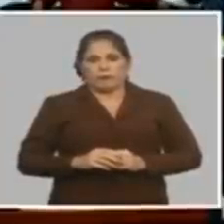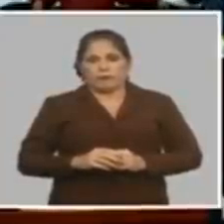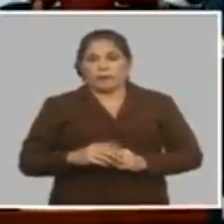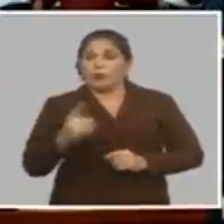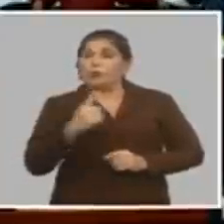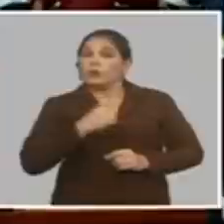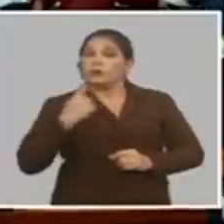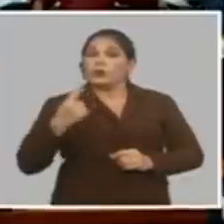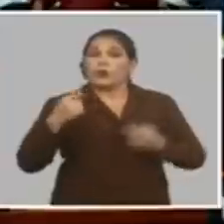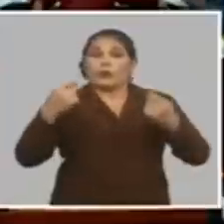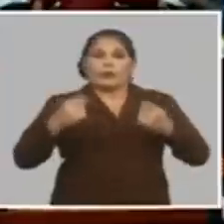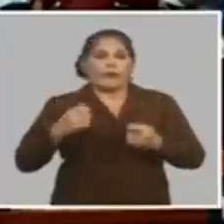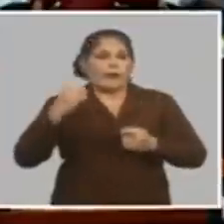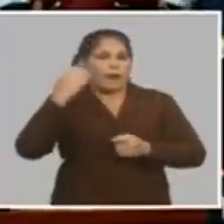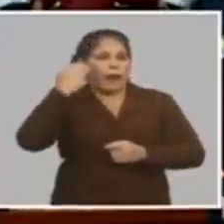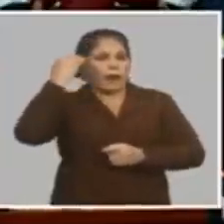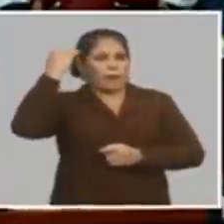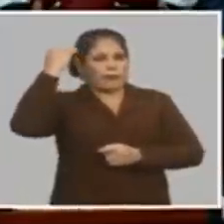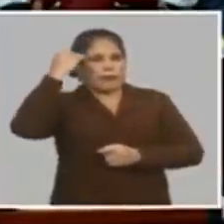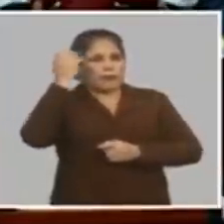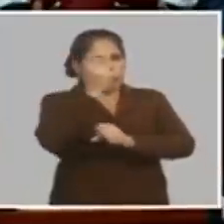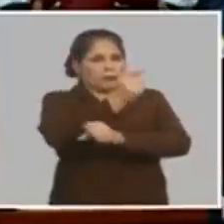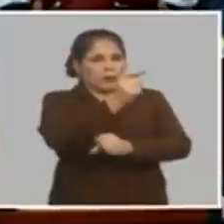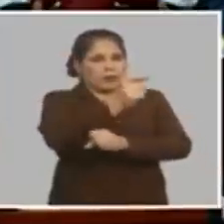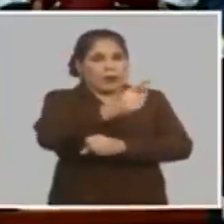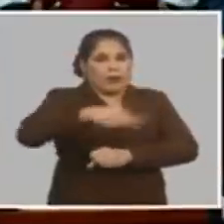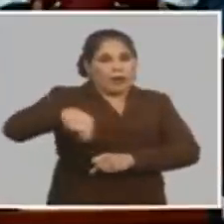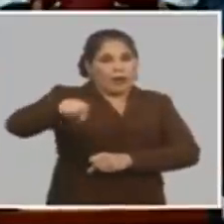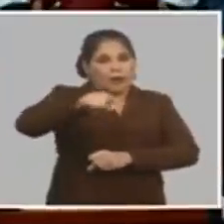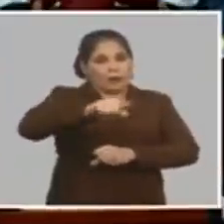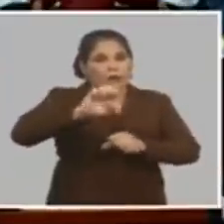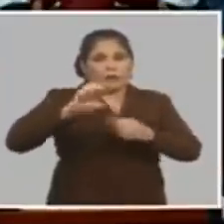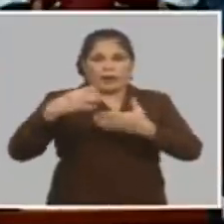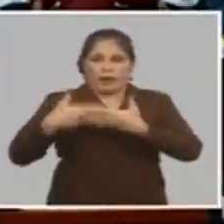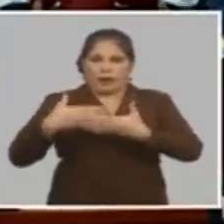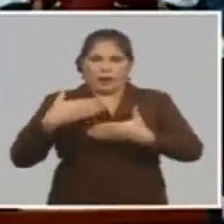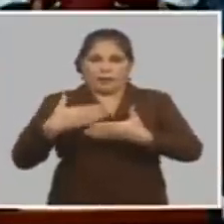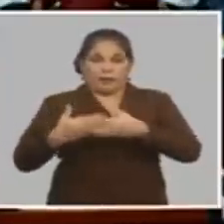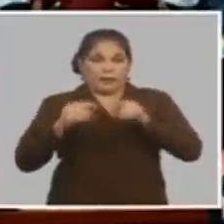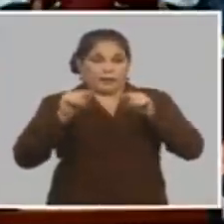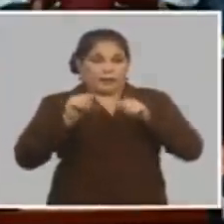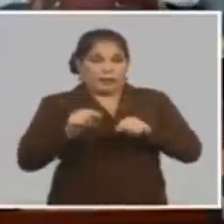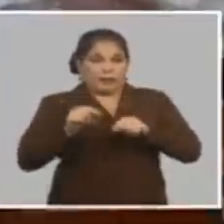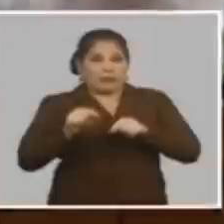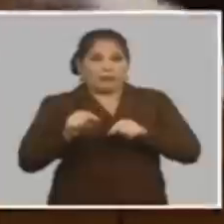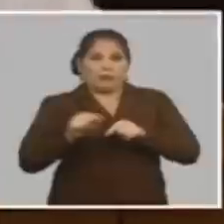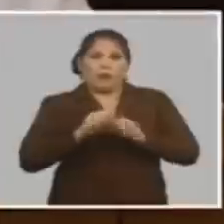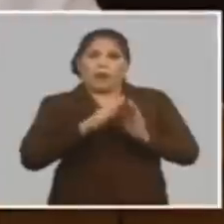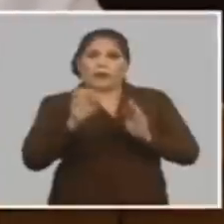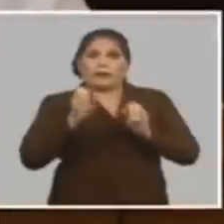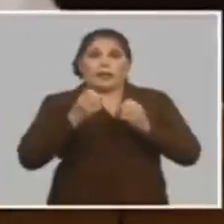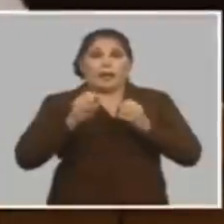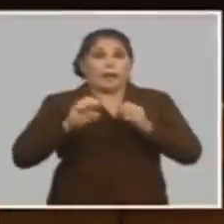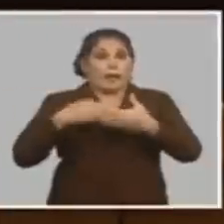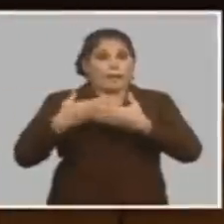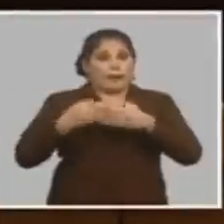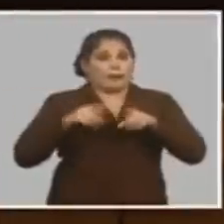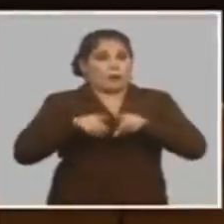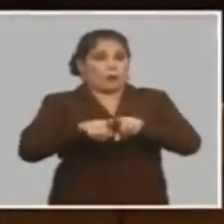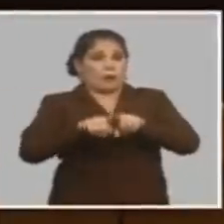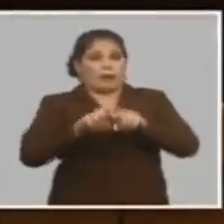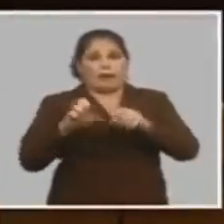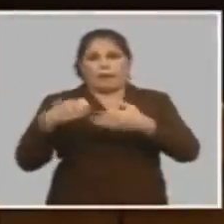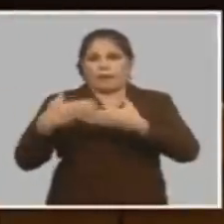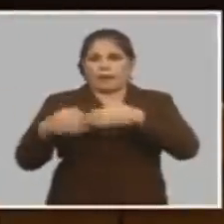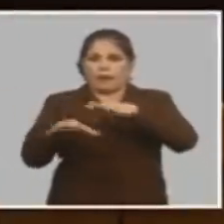todo eso es parte de la capacitación que le hemos dado al sistema empresarial y eso llega hasta unidad a nivel de unidad